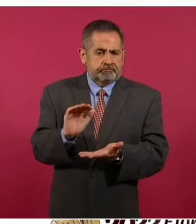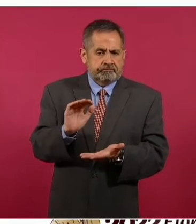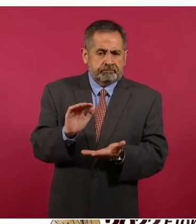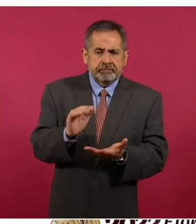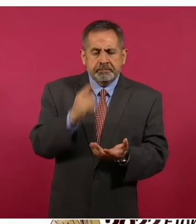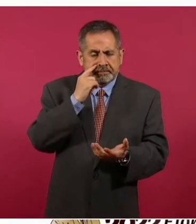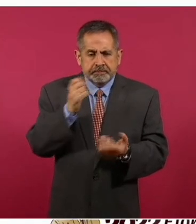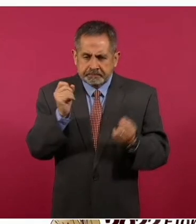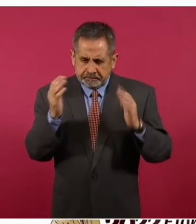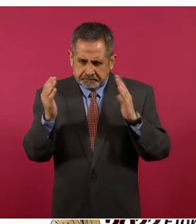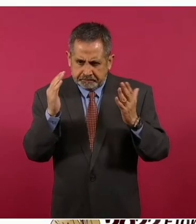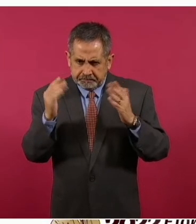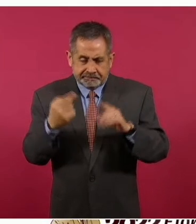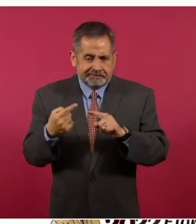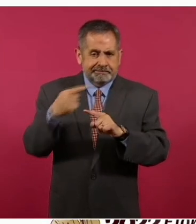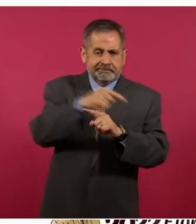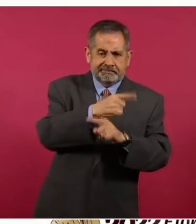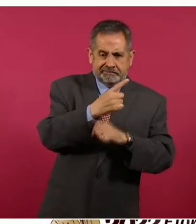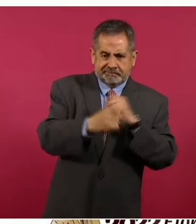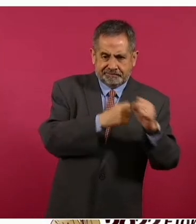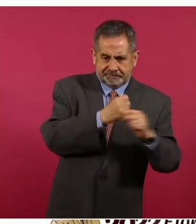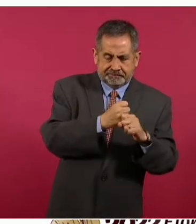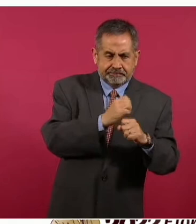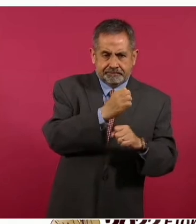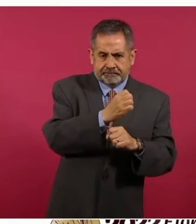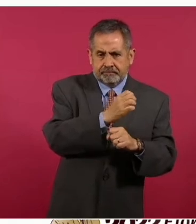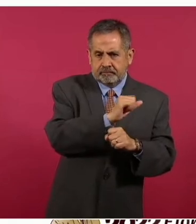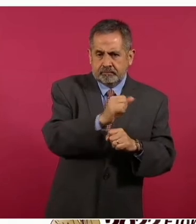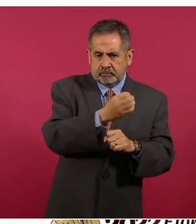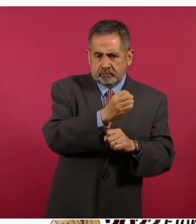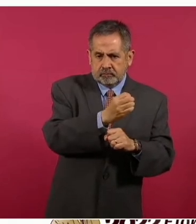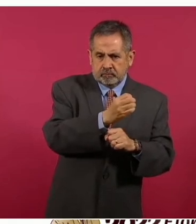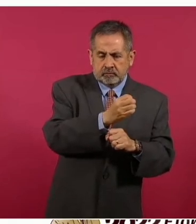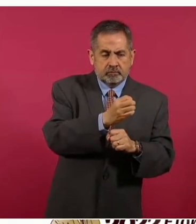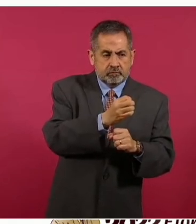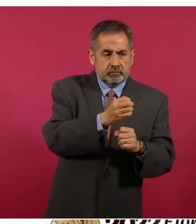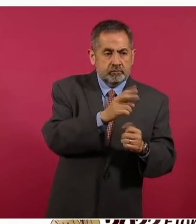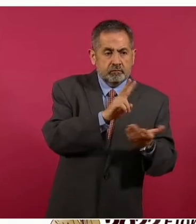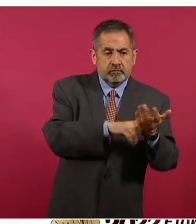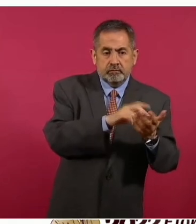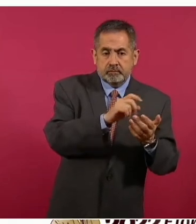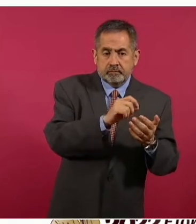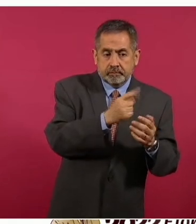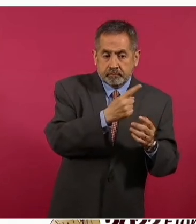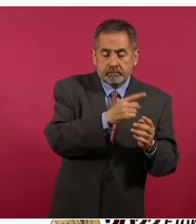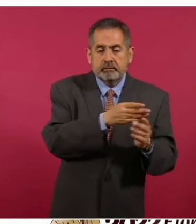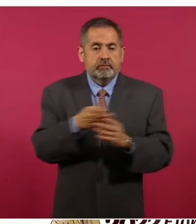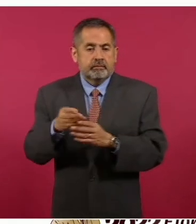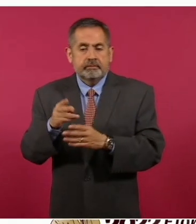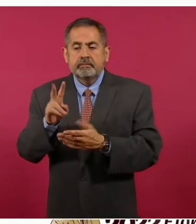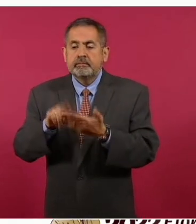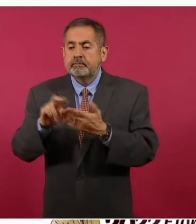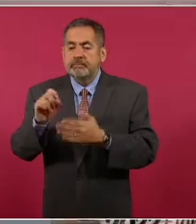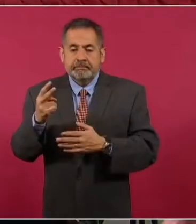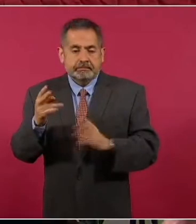acuerdo al año anterior, enero-octubre a enero-octubre 2022. Adelante.